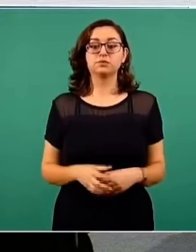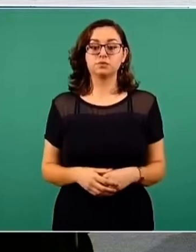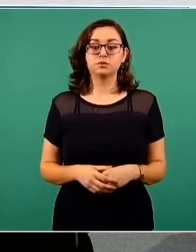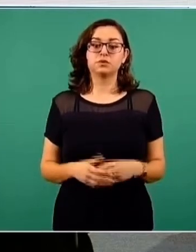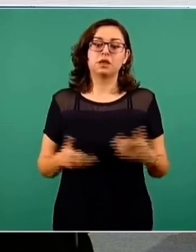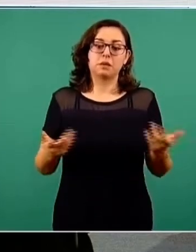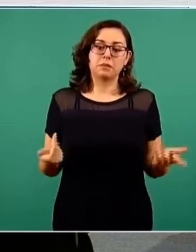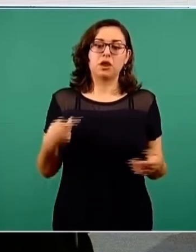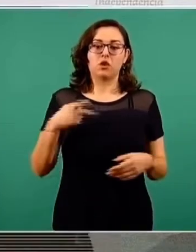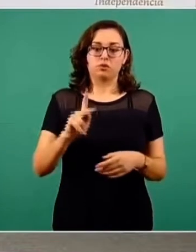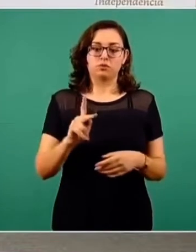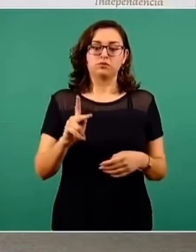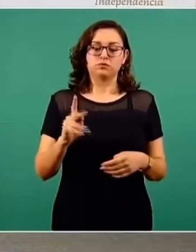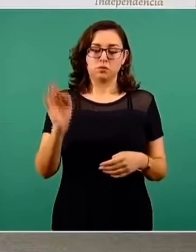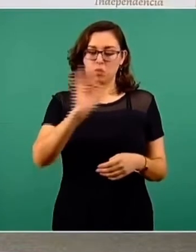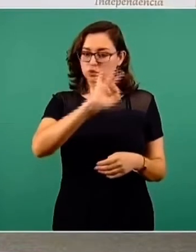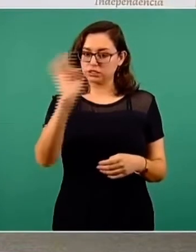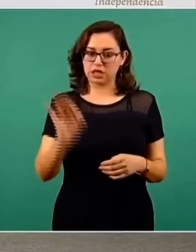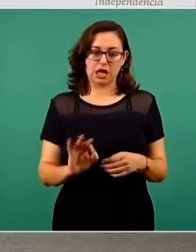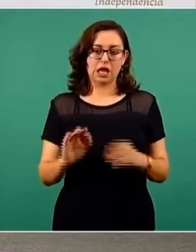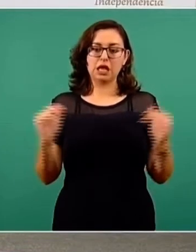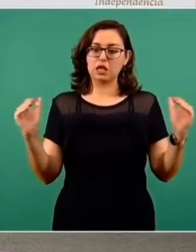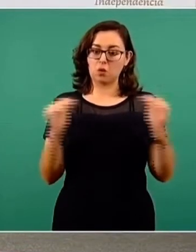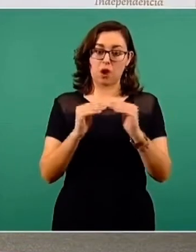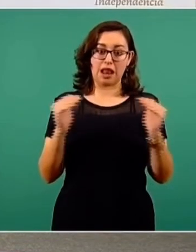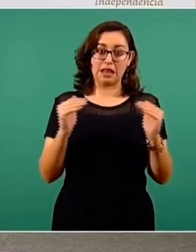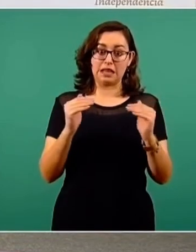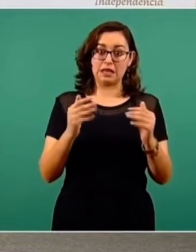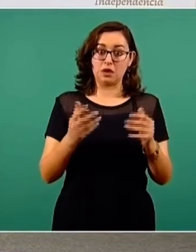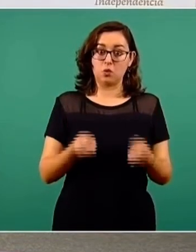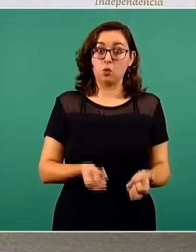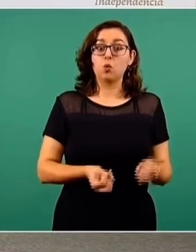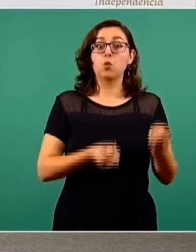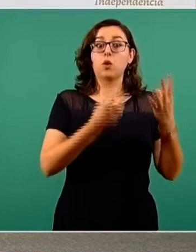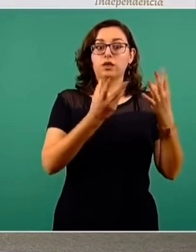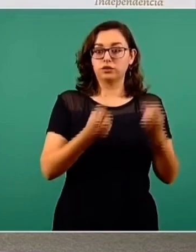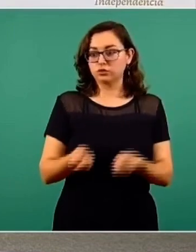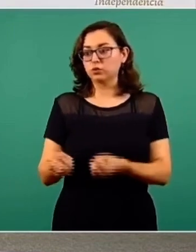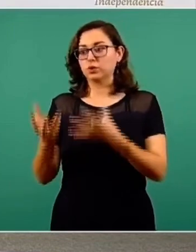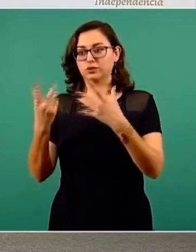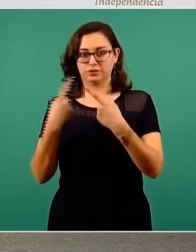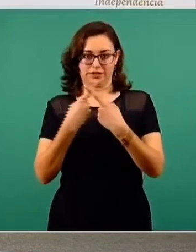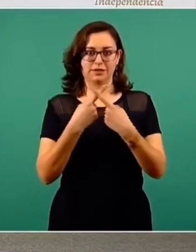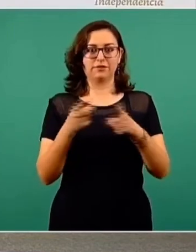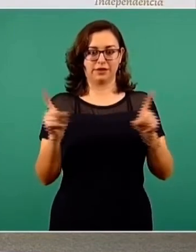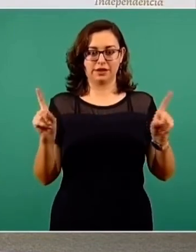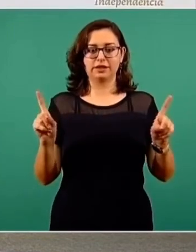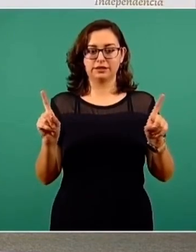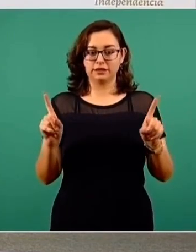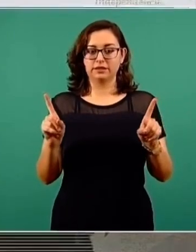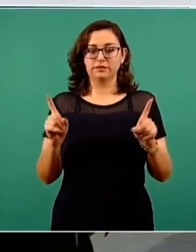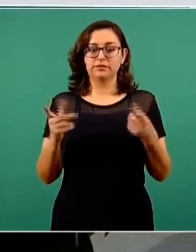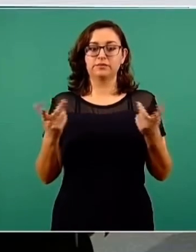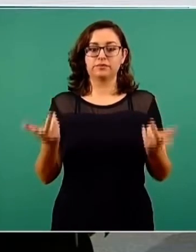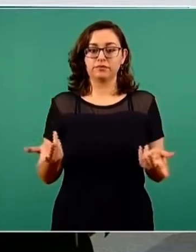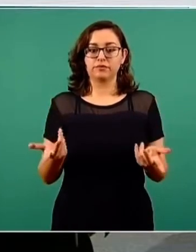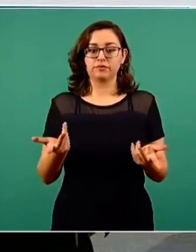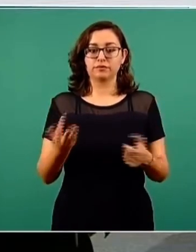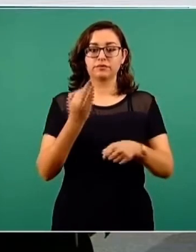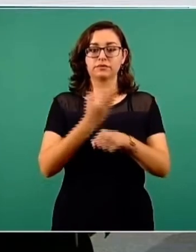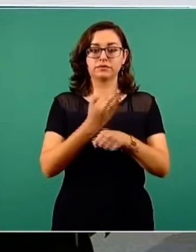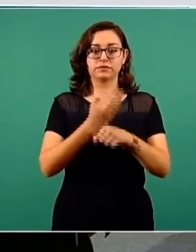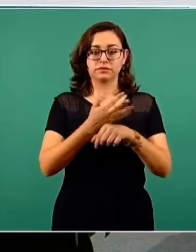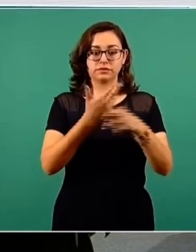es muy diferente, pero el porcentaje de ocupación y por lo tanto la disponibilidad, que en este caso viene